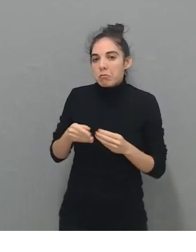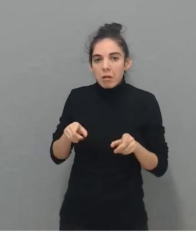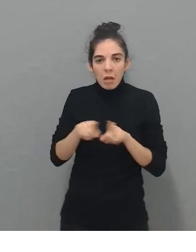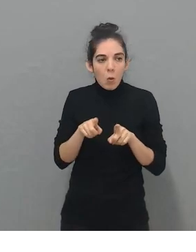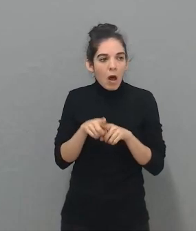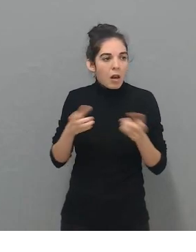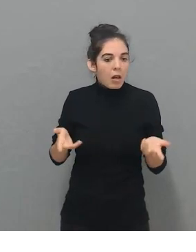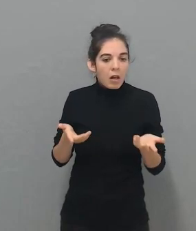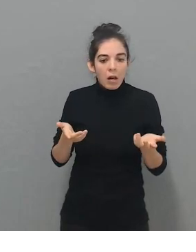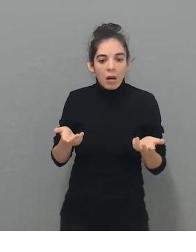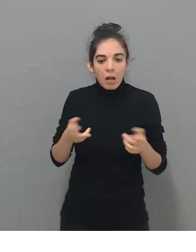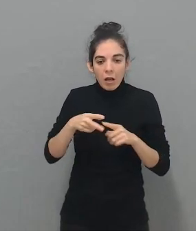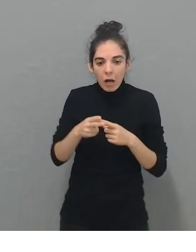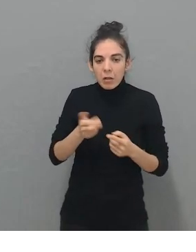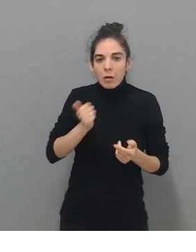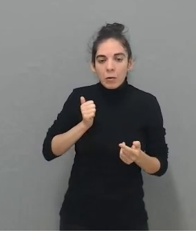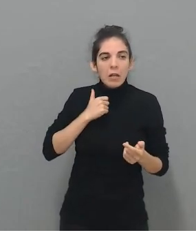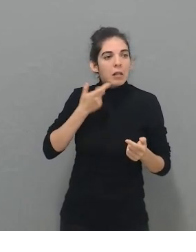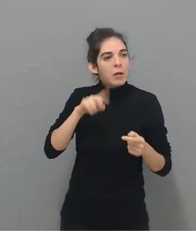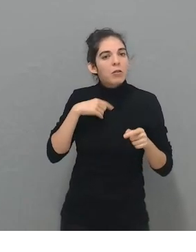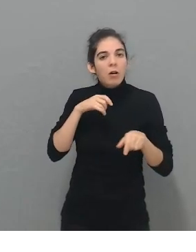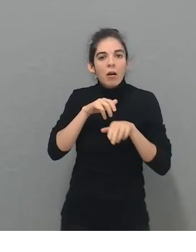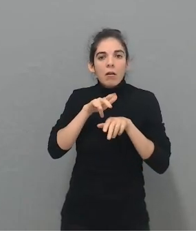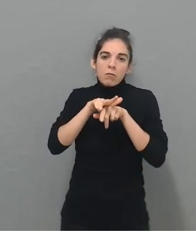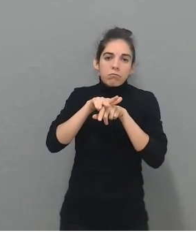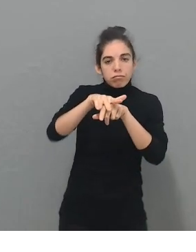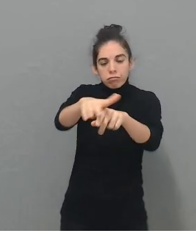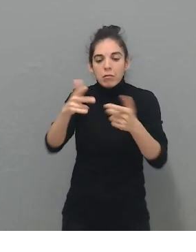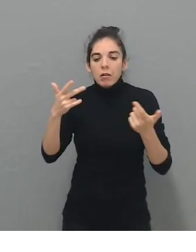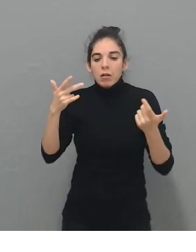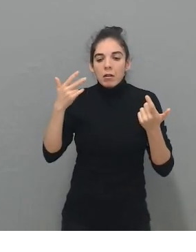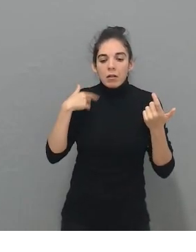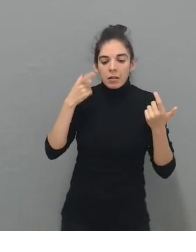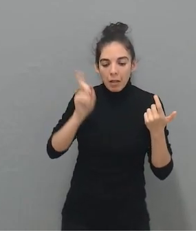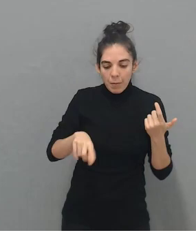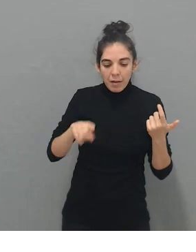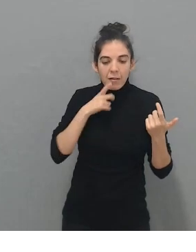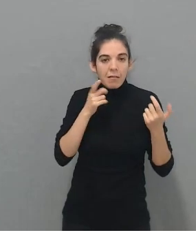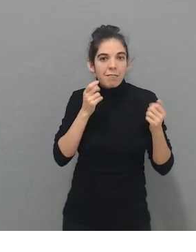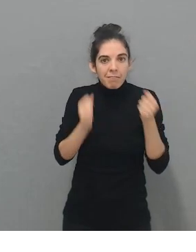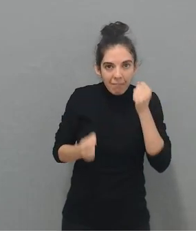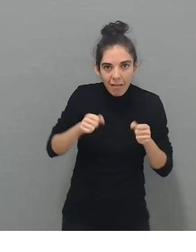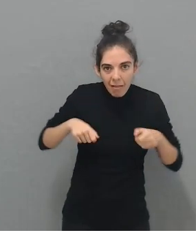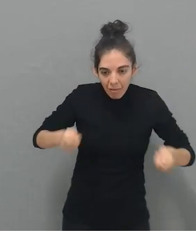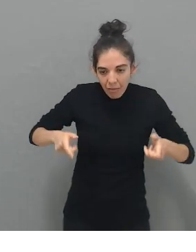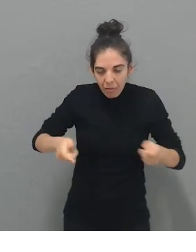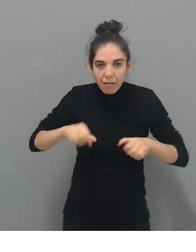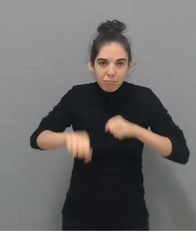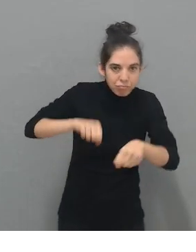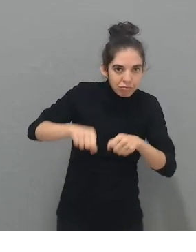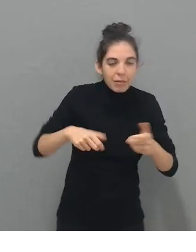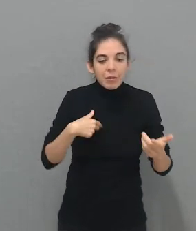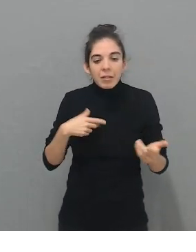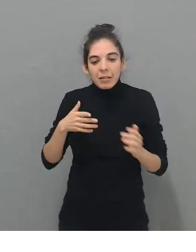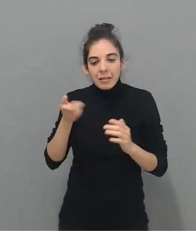ha tirado un parapente, corre maratones con su silla de ruedas, con lo cual para nosotros es un ejemplo a seguir. Ana es la madre de una de nuestras